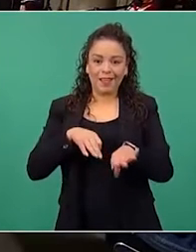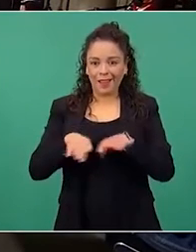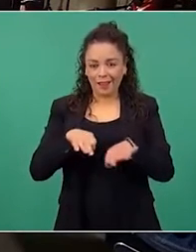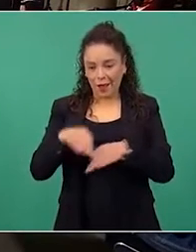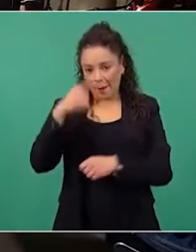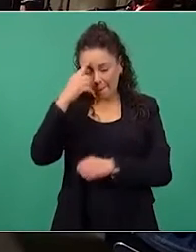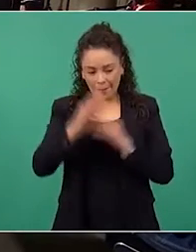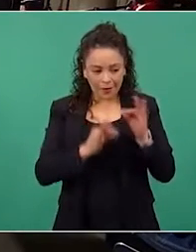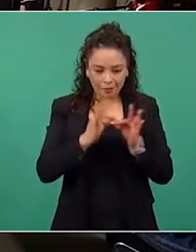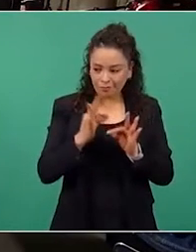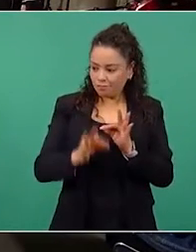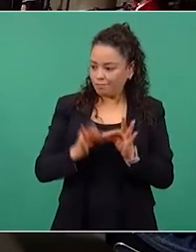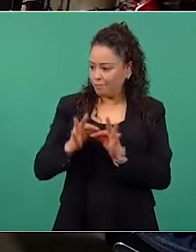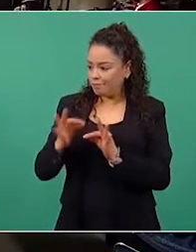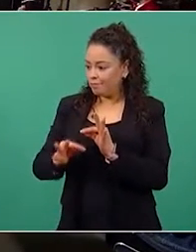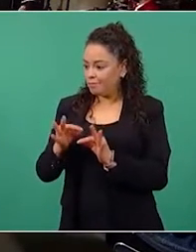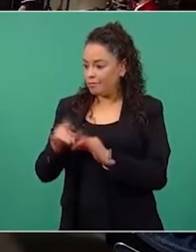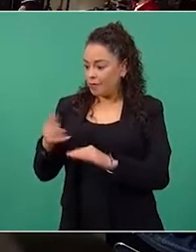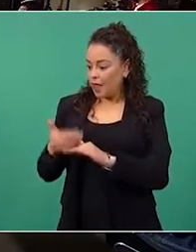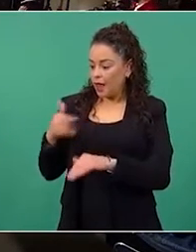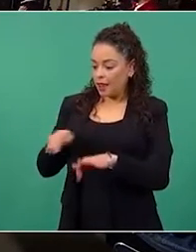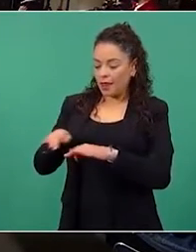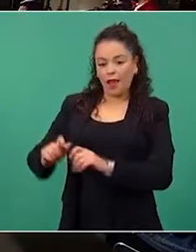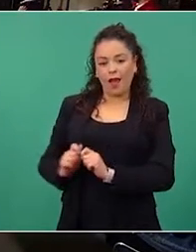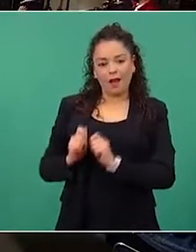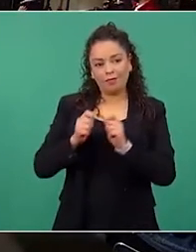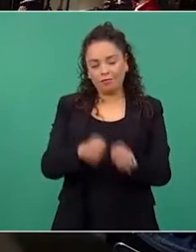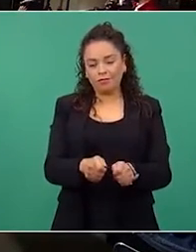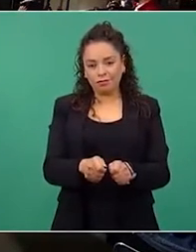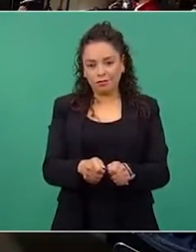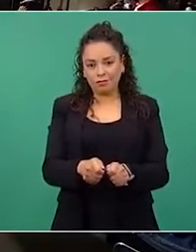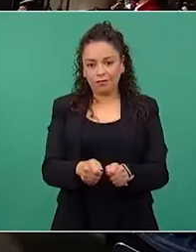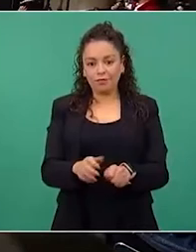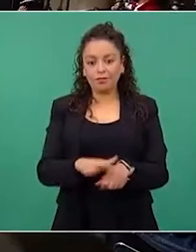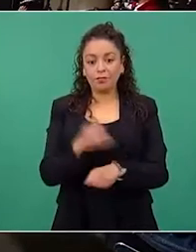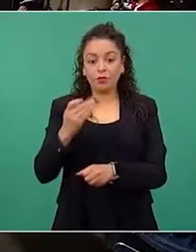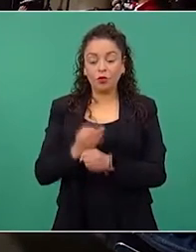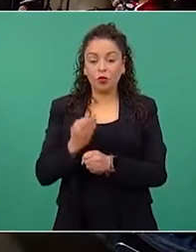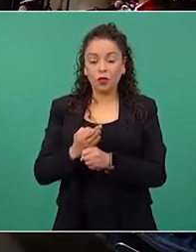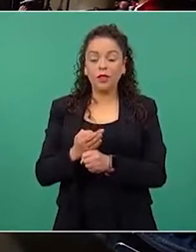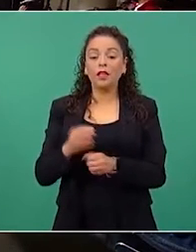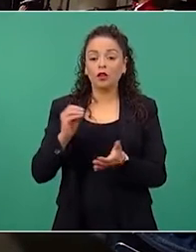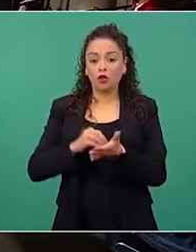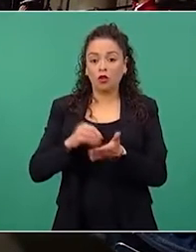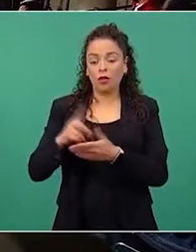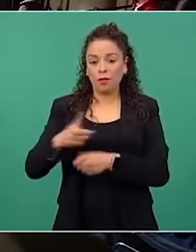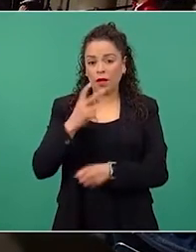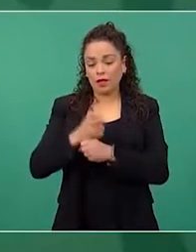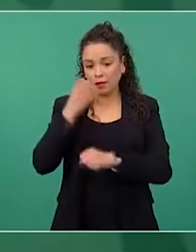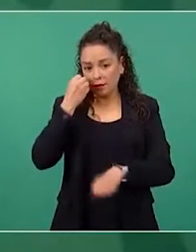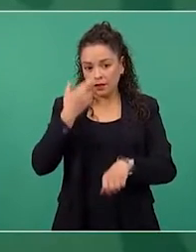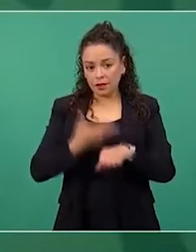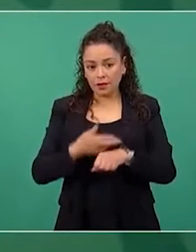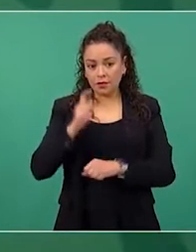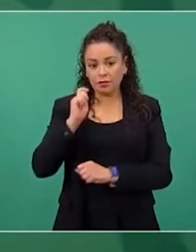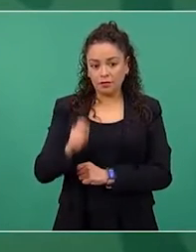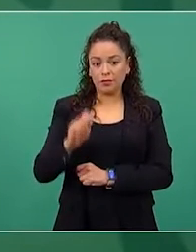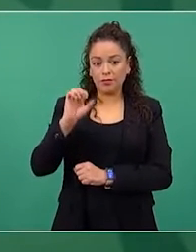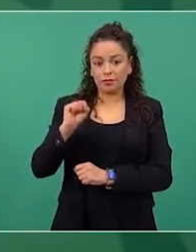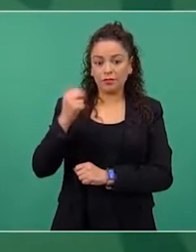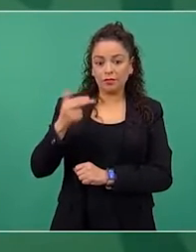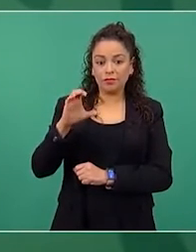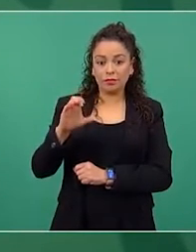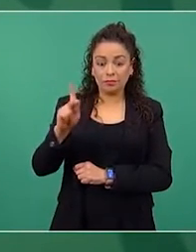cierres, porque es subsecretaria de Egresos de la Secretaría de Hacienda